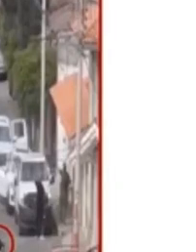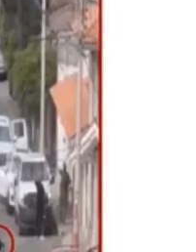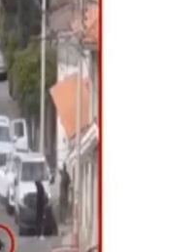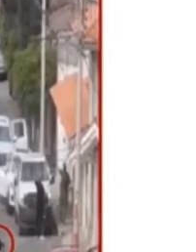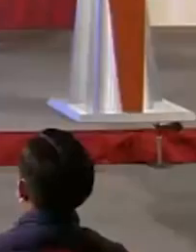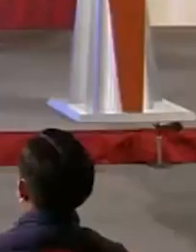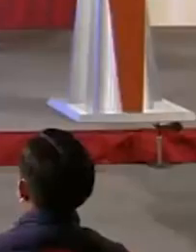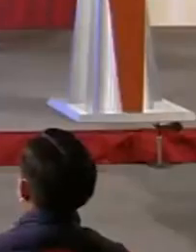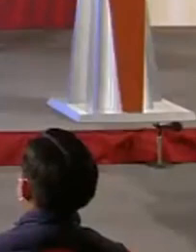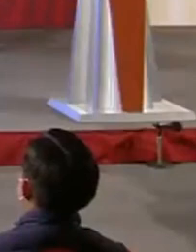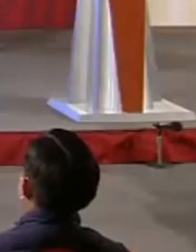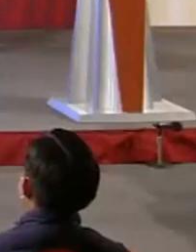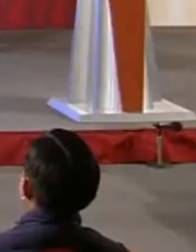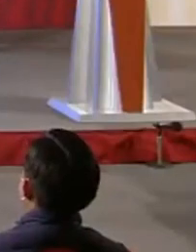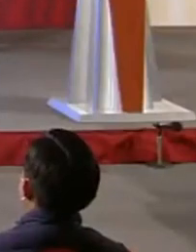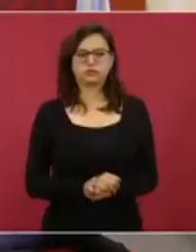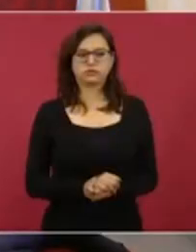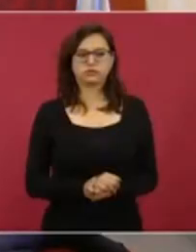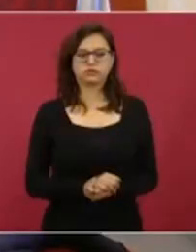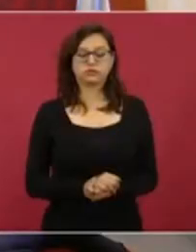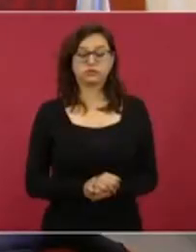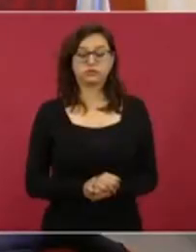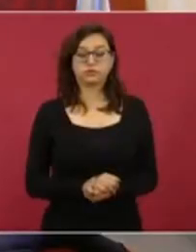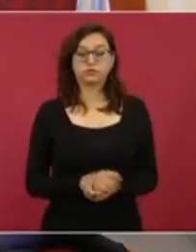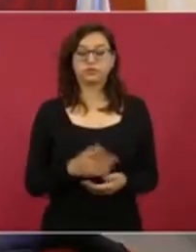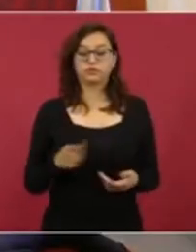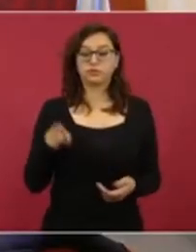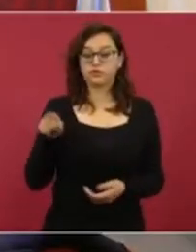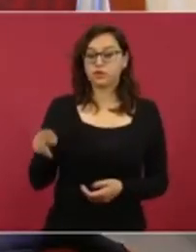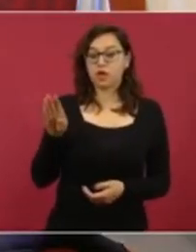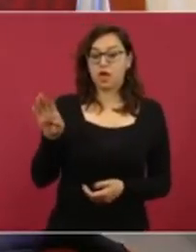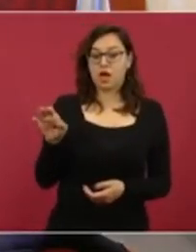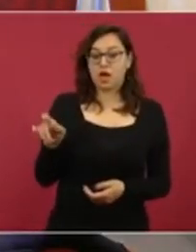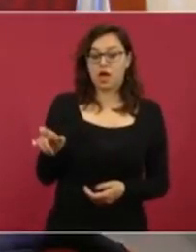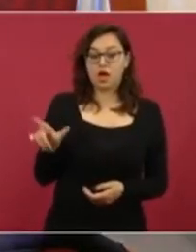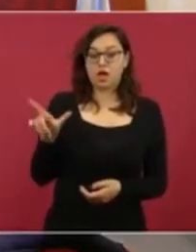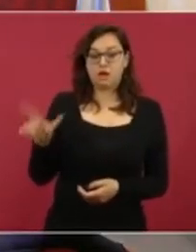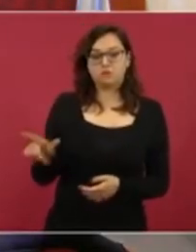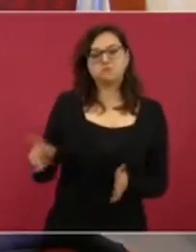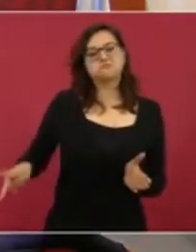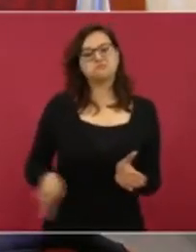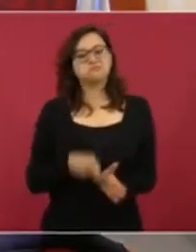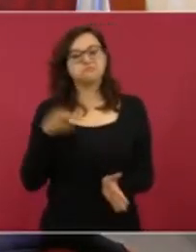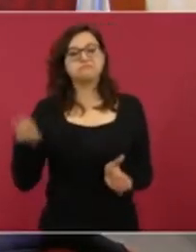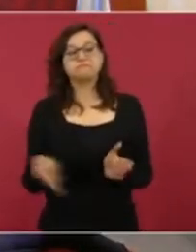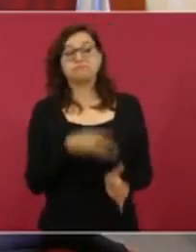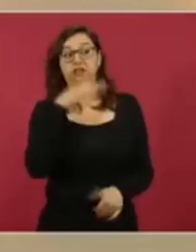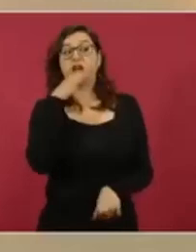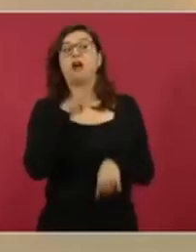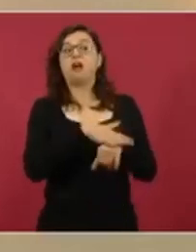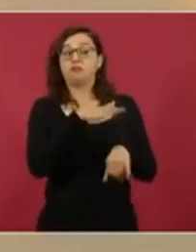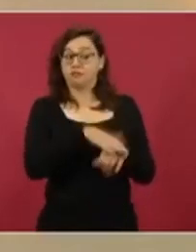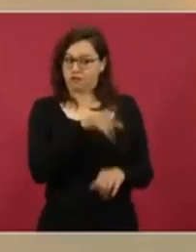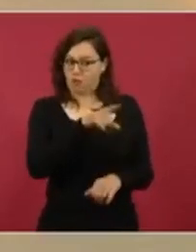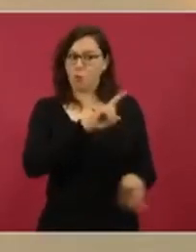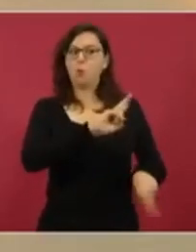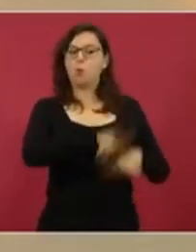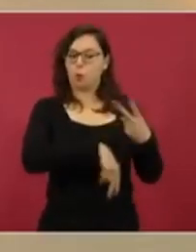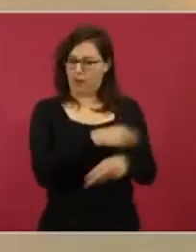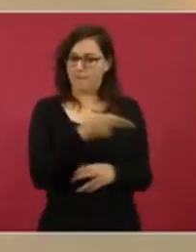N., le decía que iba a matar a este sujeto conocido como el Pelón, finalmente el día del velorio,